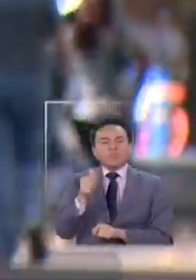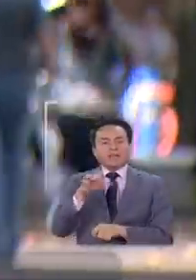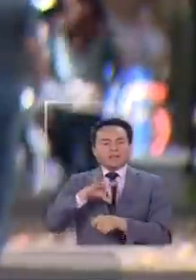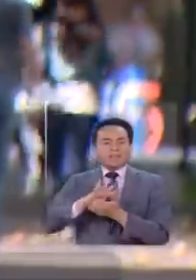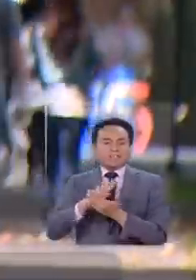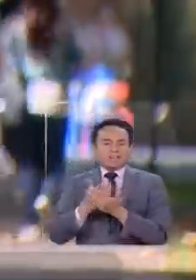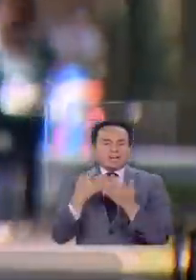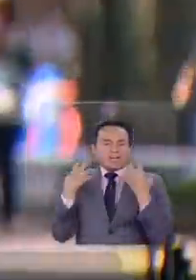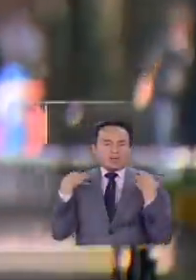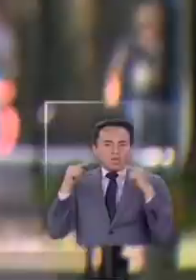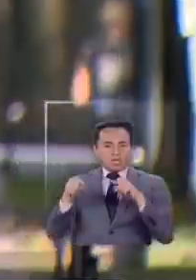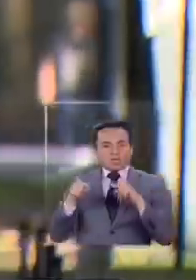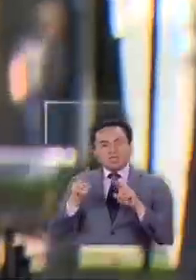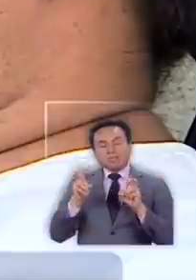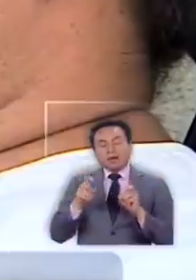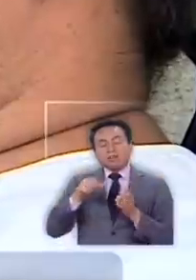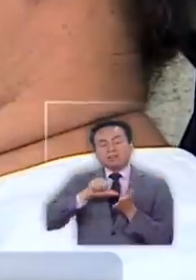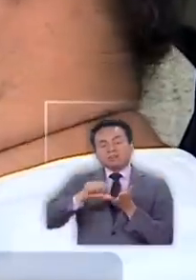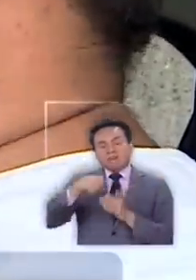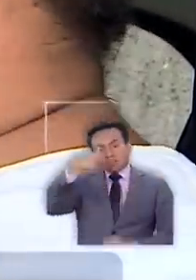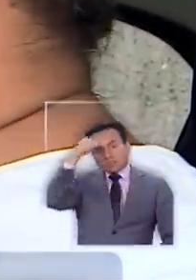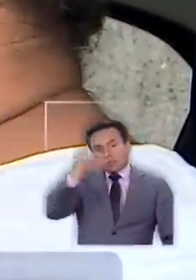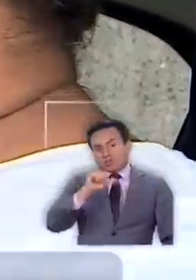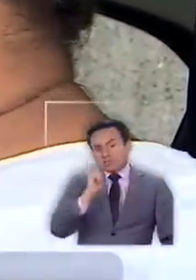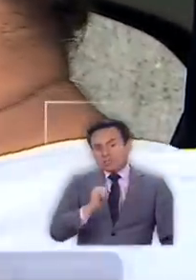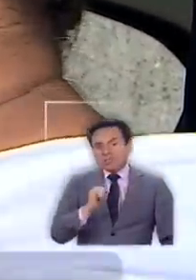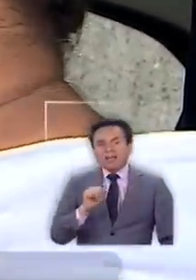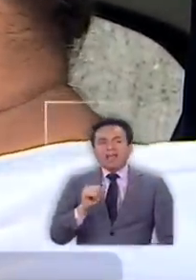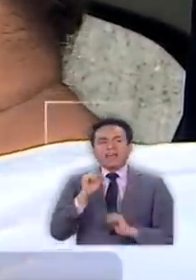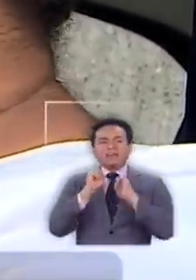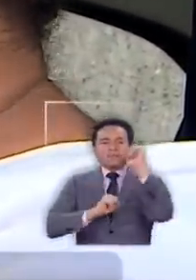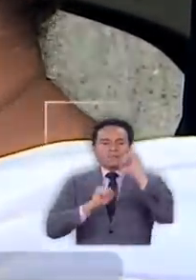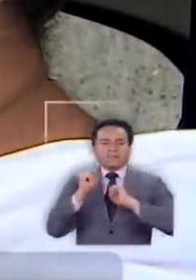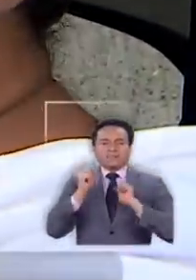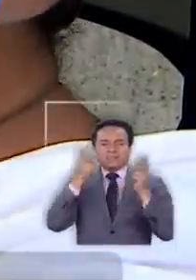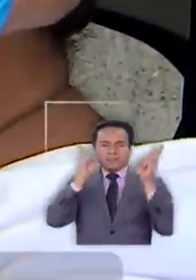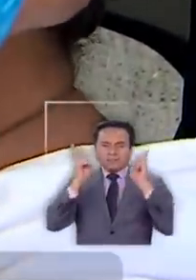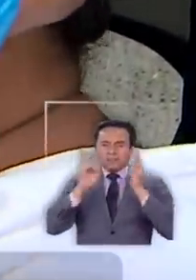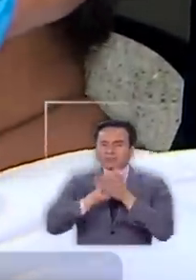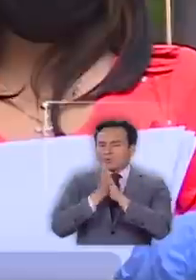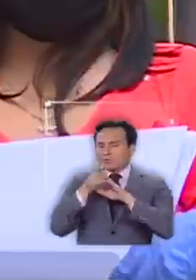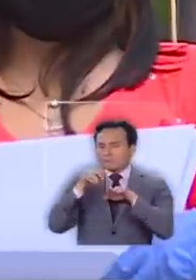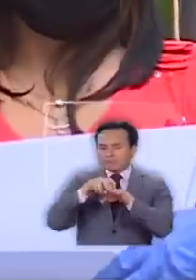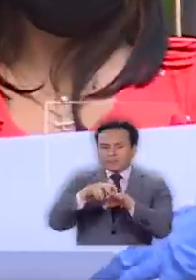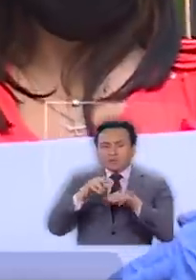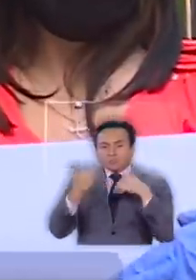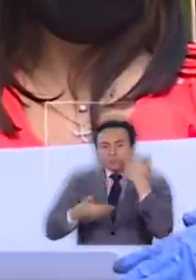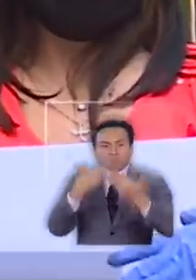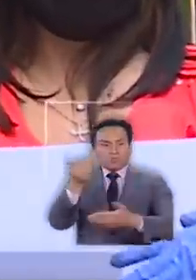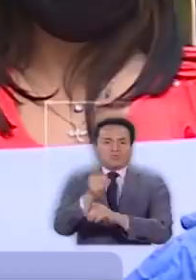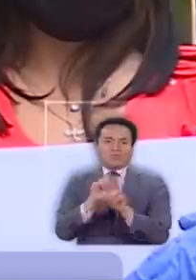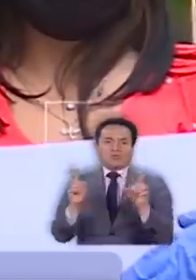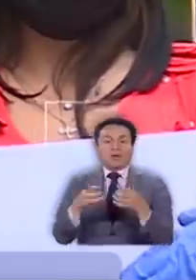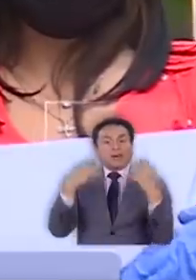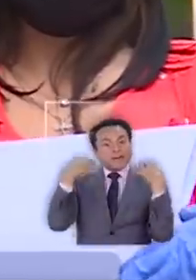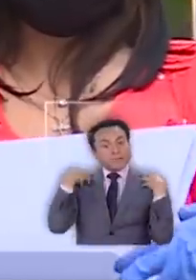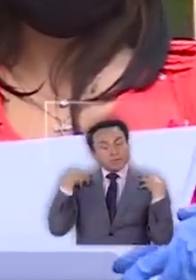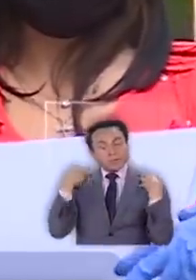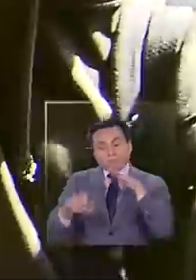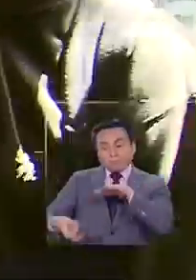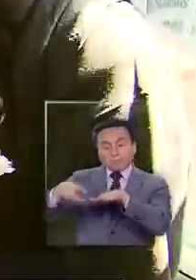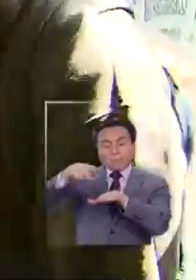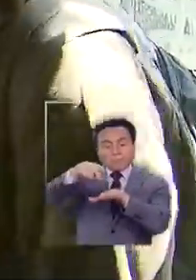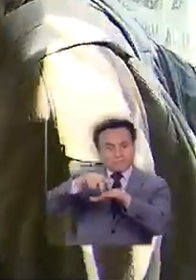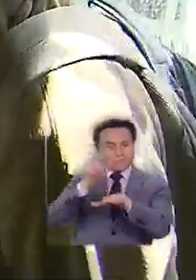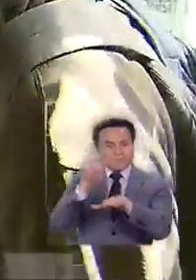sanitaria y no se descartan sanciones. Las empresas del transporte no repartirán mascarillas. Por eso es una responsabilidad del